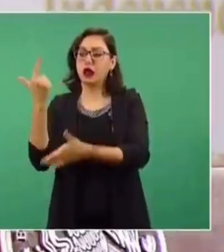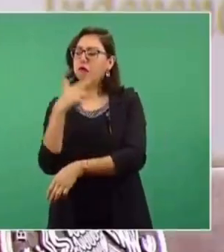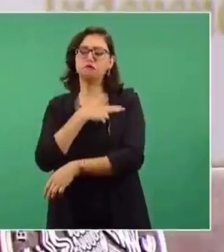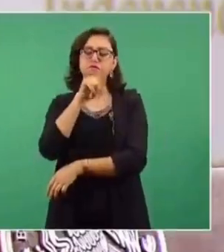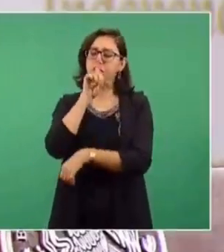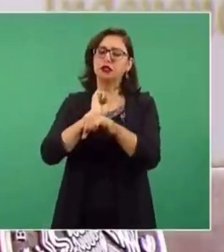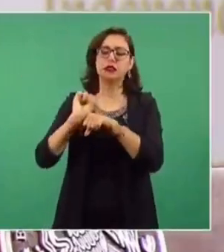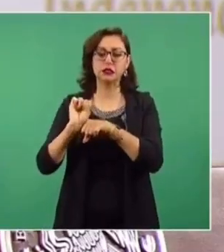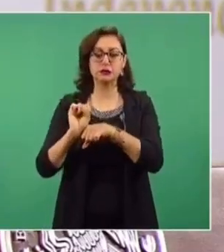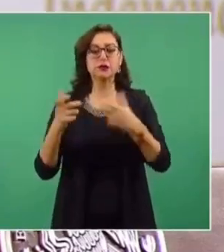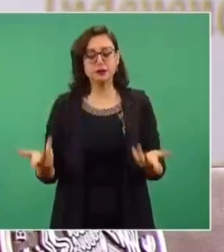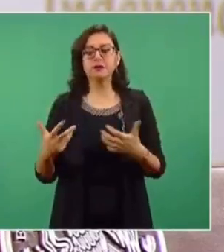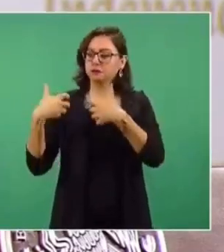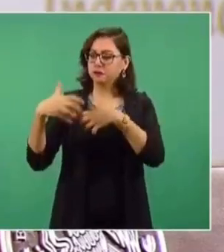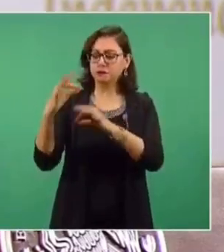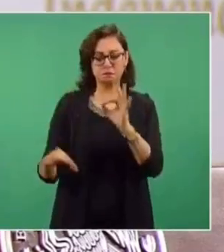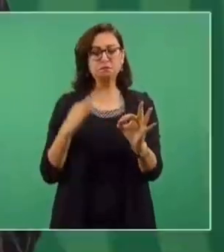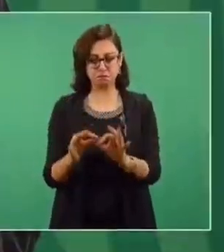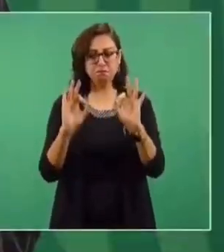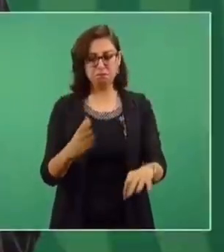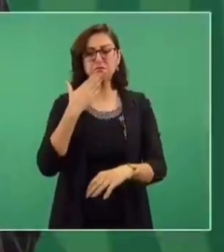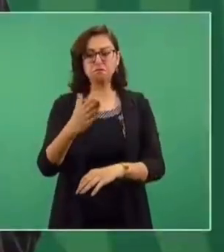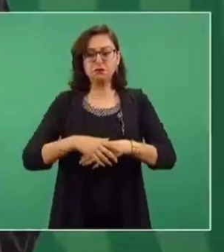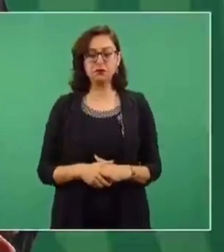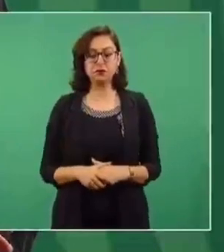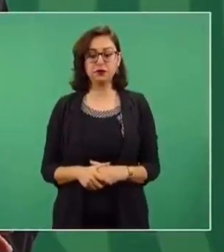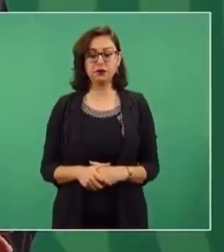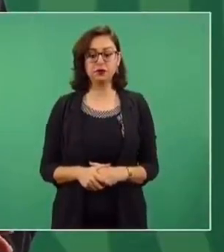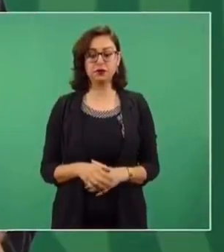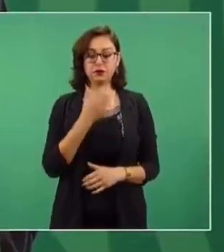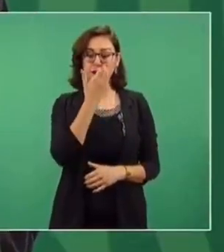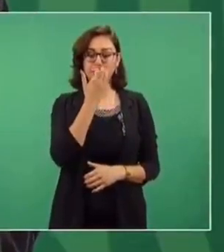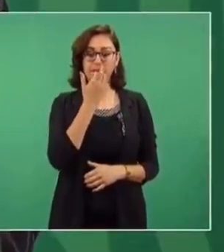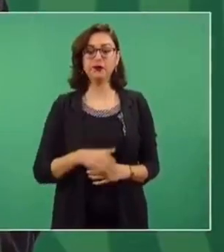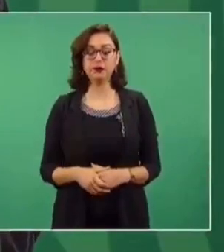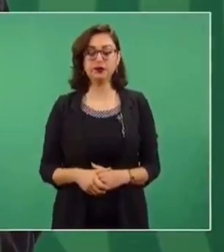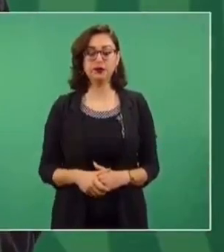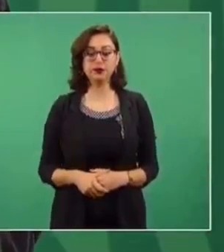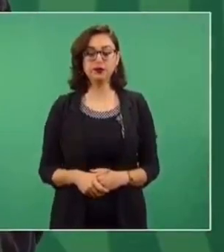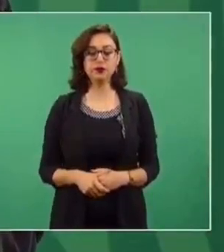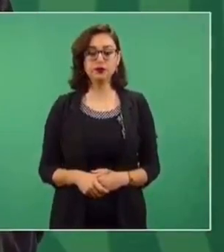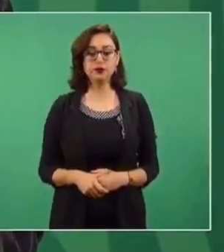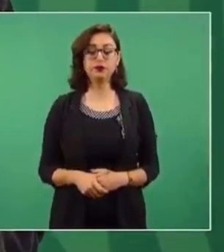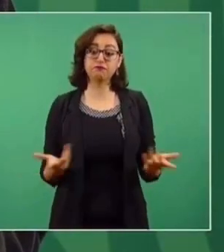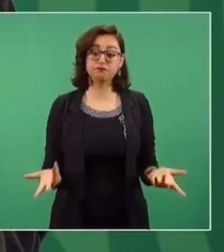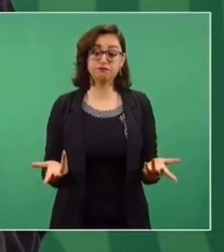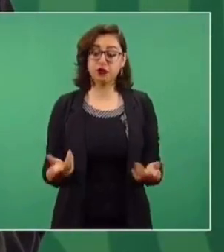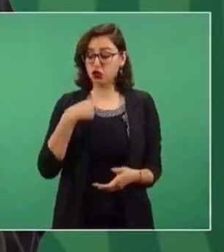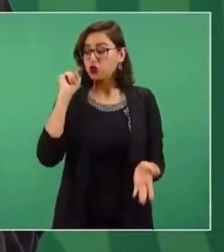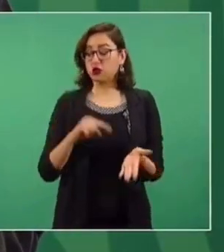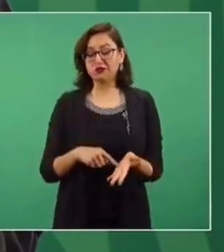graves. Salimos bien. Esto yo creo que muestra con claridad